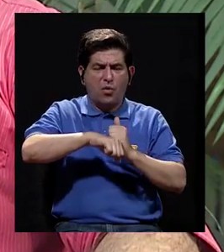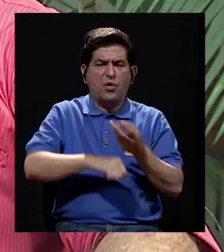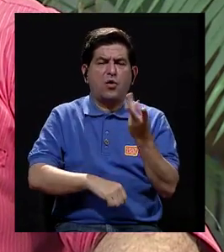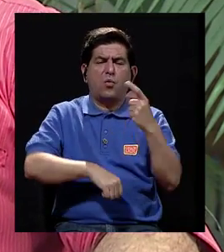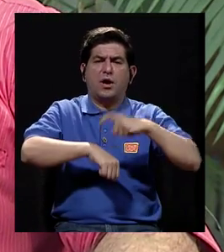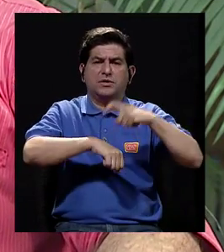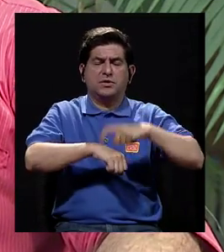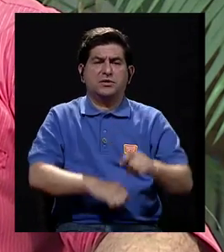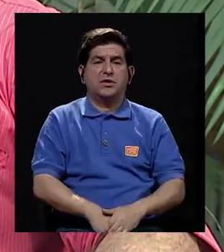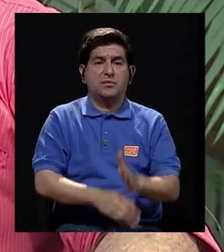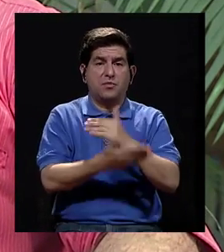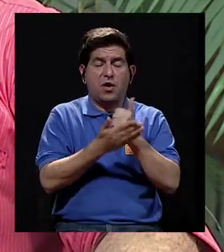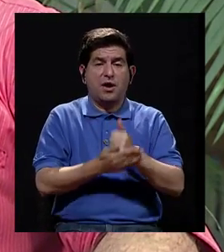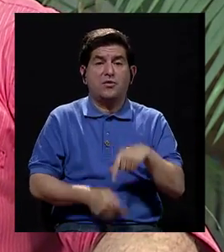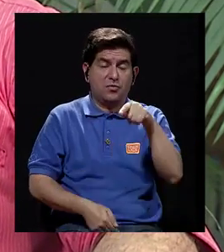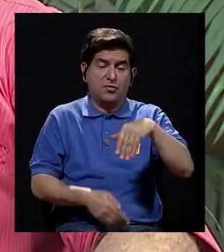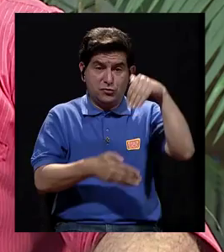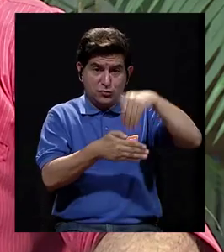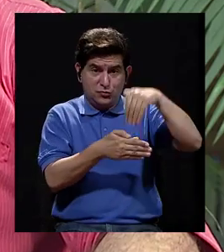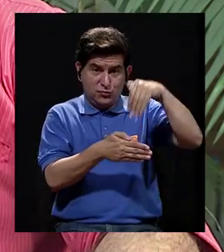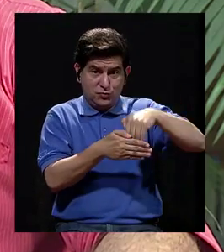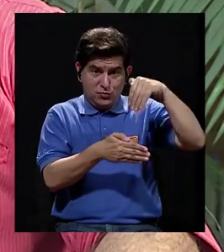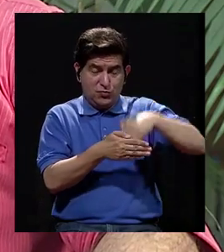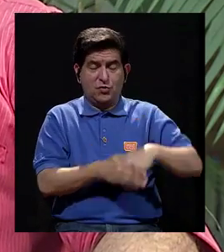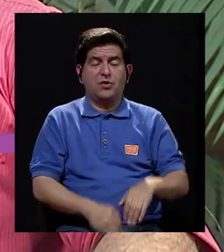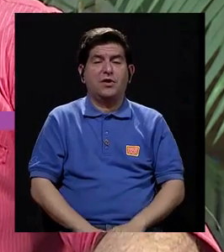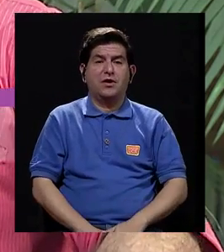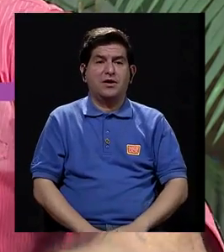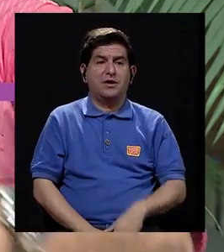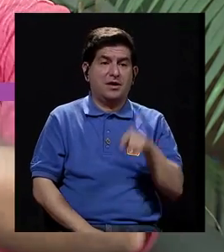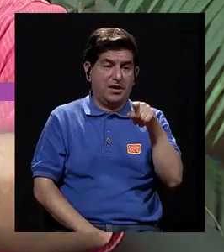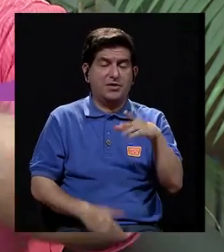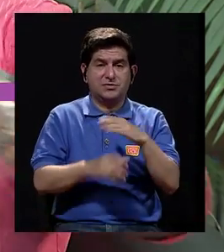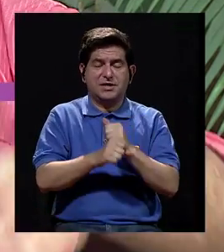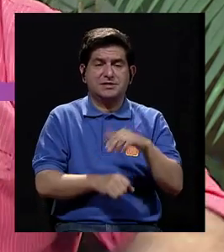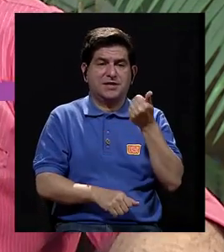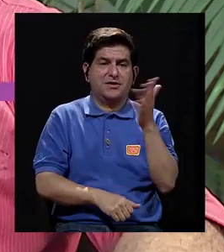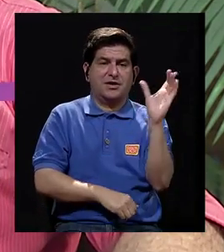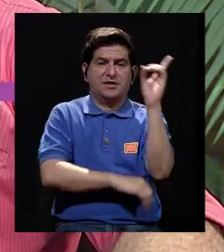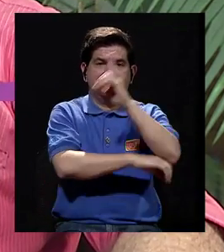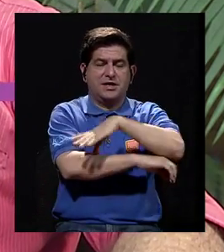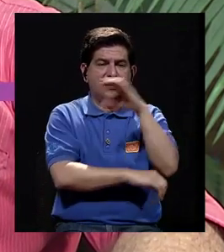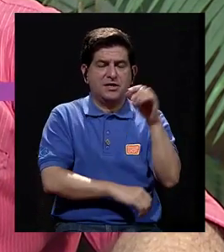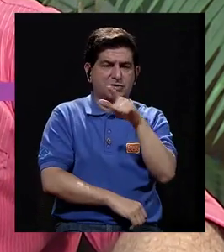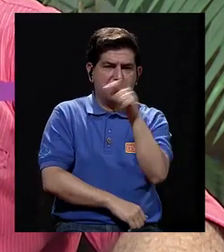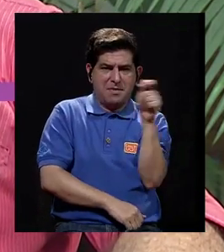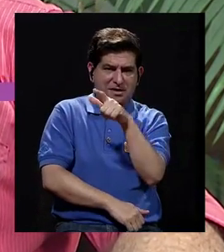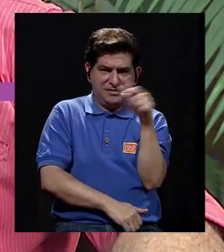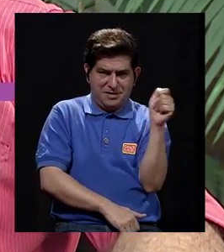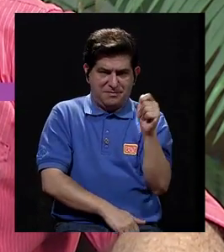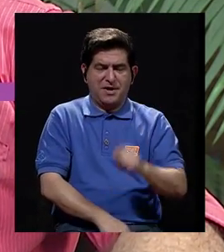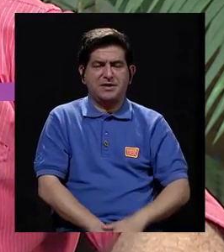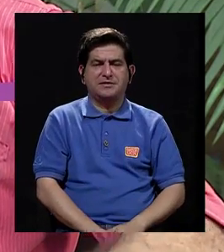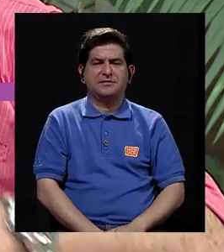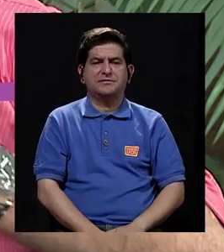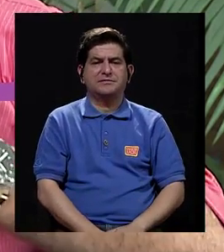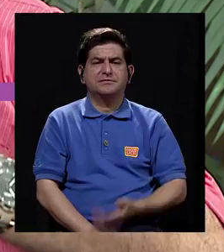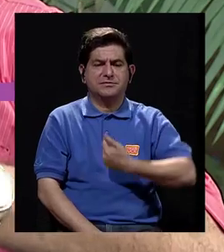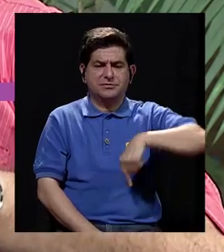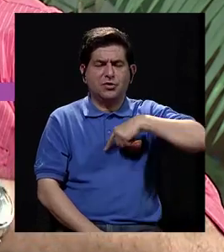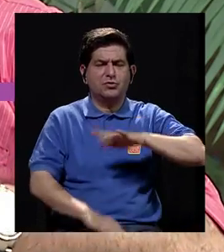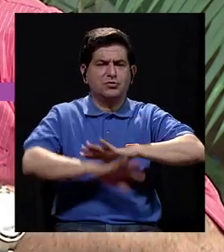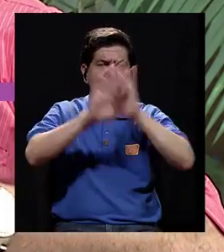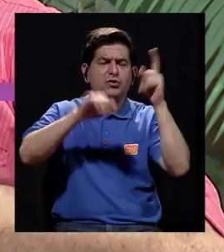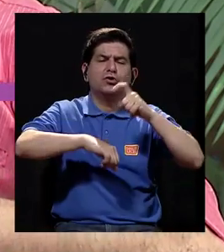¿verdad? Porque algunos los coleccionan, ¿verdad? Hacen un ultrasonido cada 15, cada mes, ¿verdad? Que coleccionan ultrasonidos. Y entonces